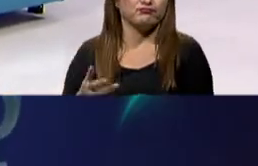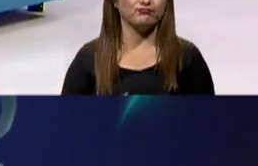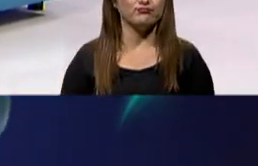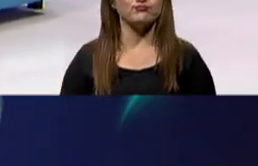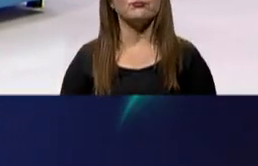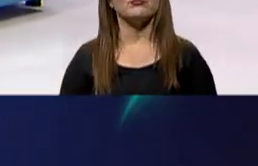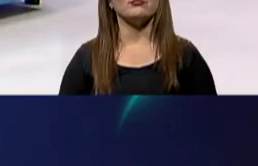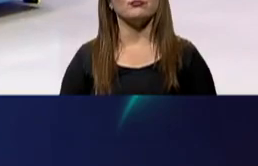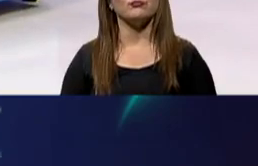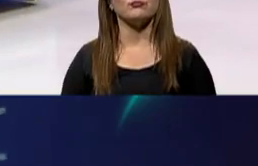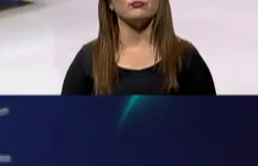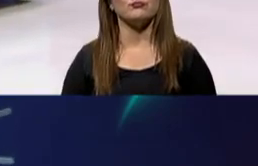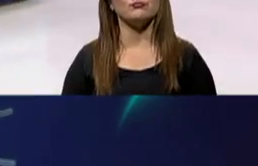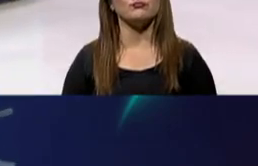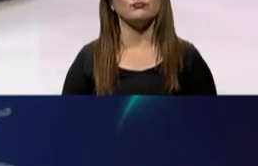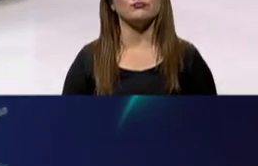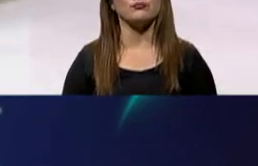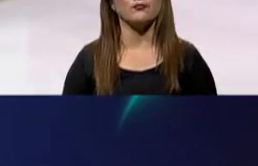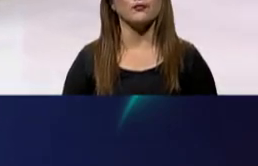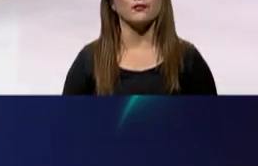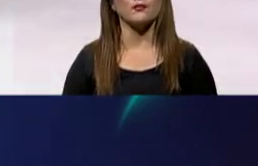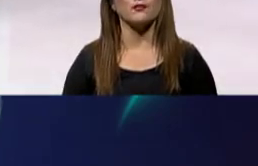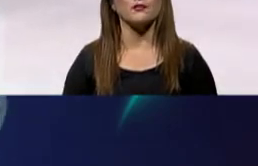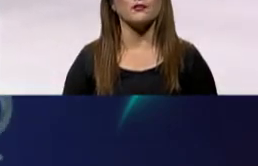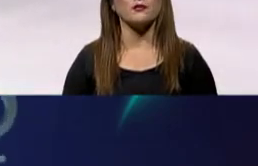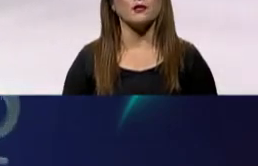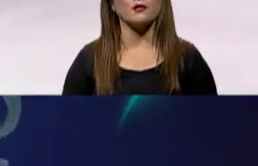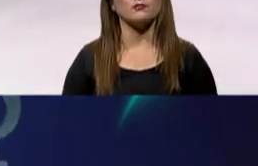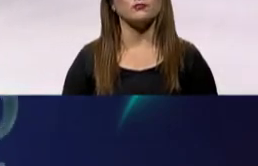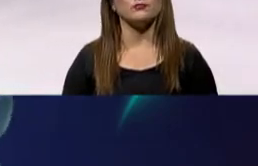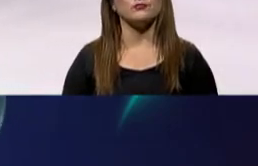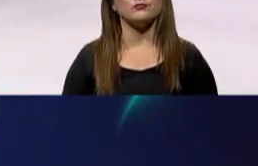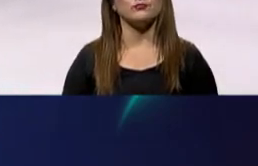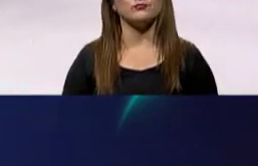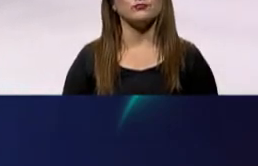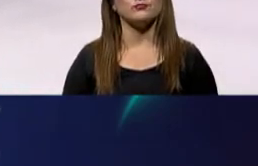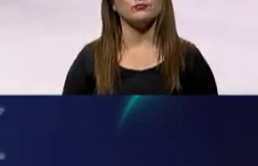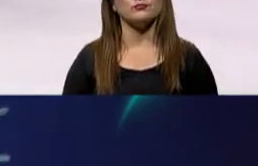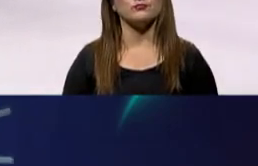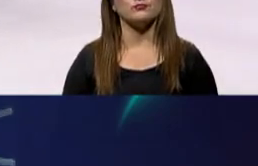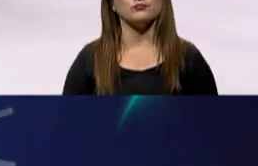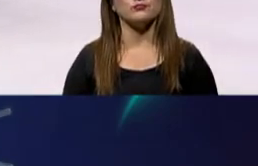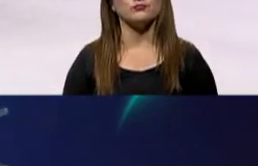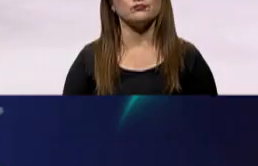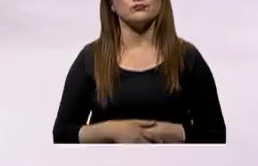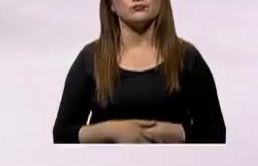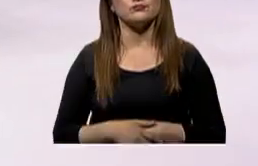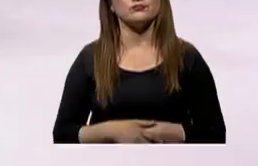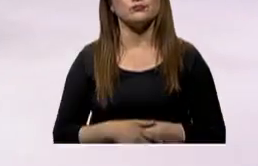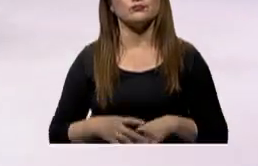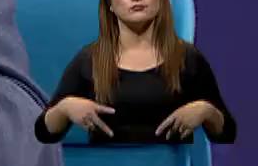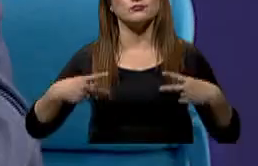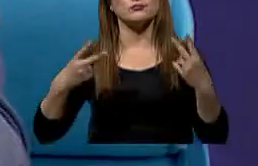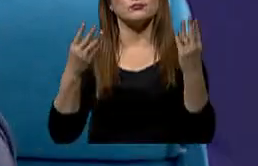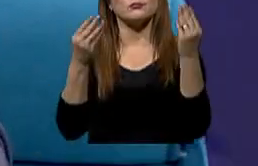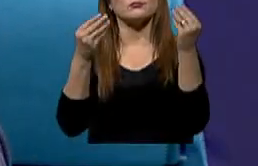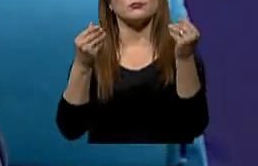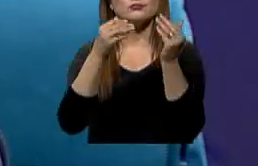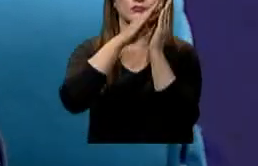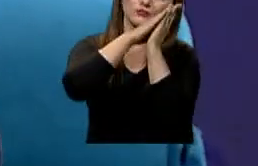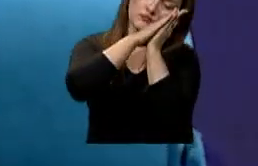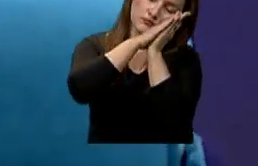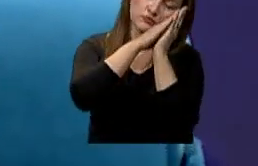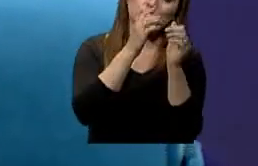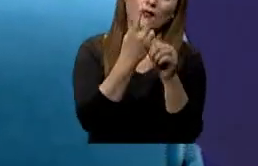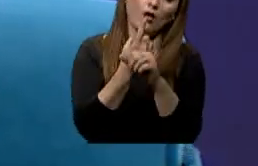Obviamente mi calidad de vida ha empeorado en el sentido de que puedo dormir muchas horas, pero no amanezco descansado. Correcto. Es decir, es esa capacidad